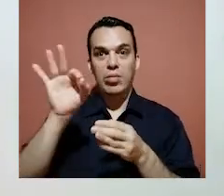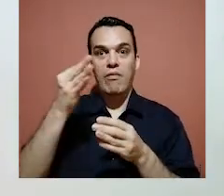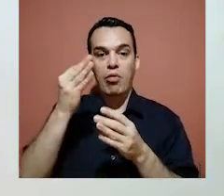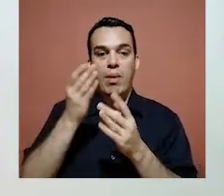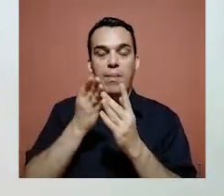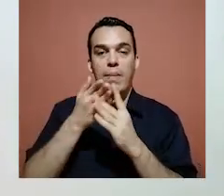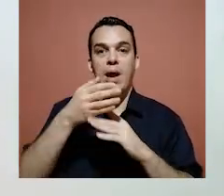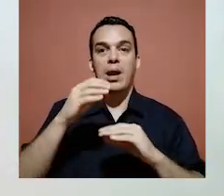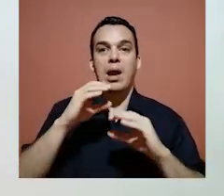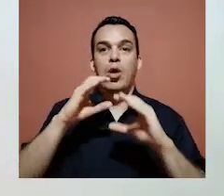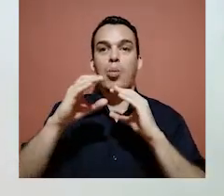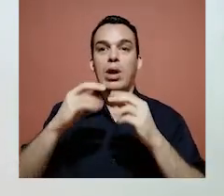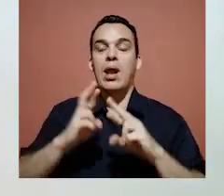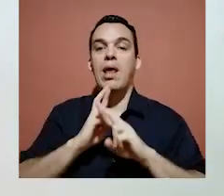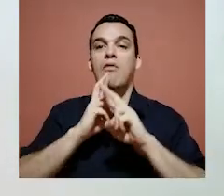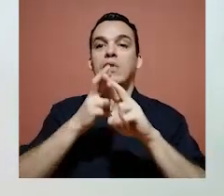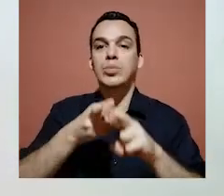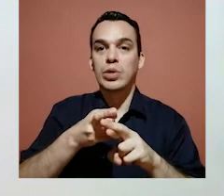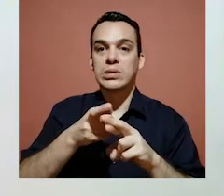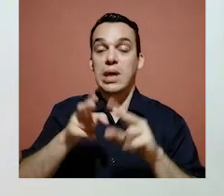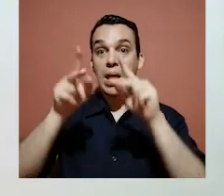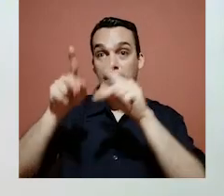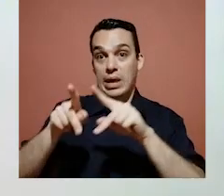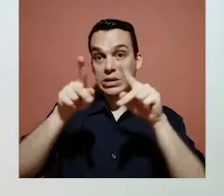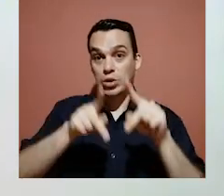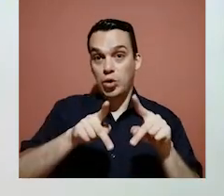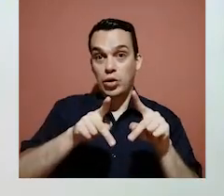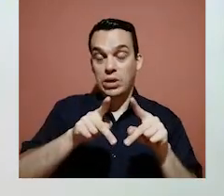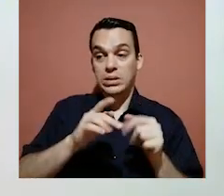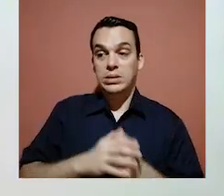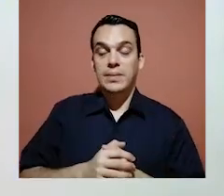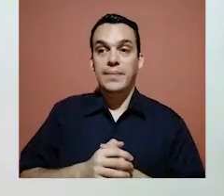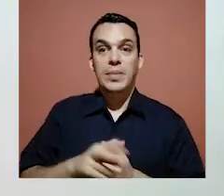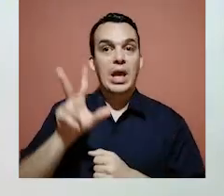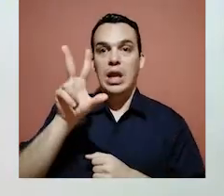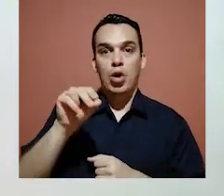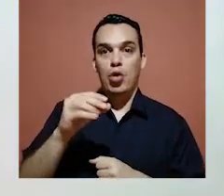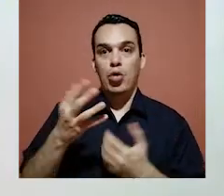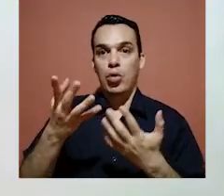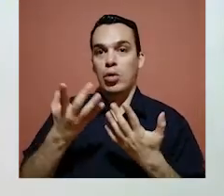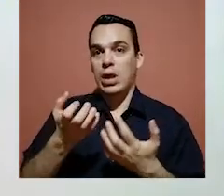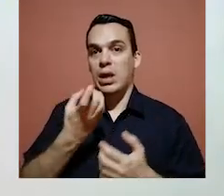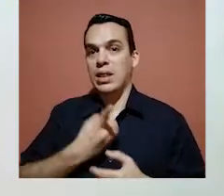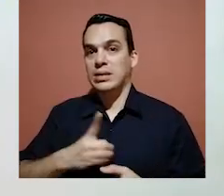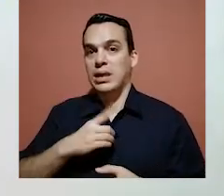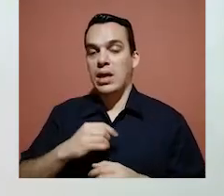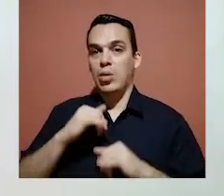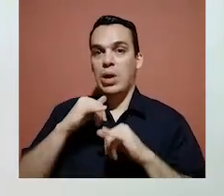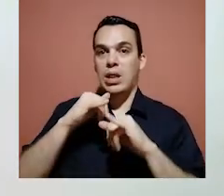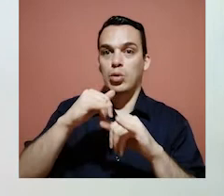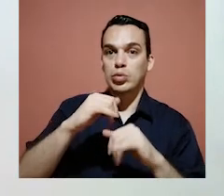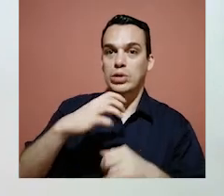para poder notificar la respuesta, ¿verdad? Hay personas que no desean hacer una